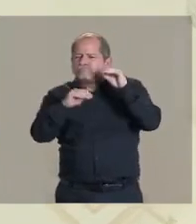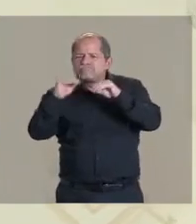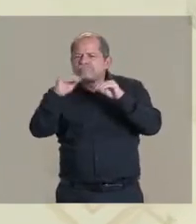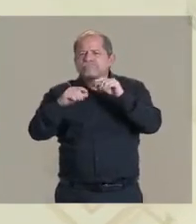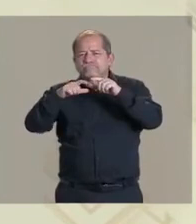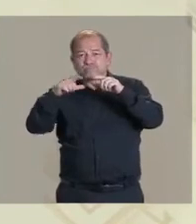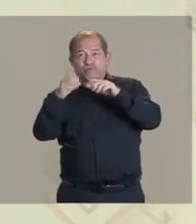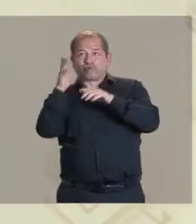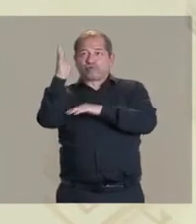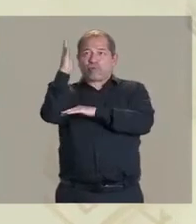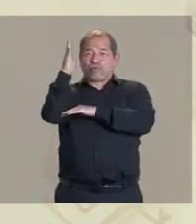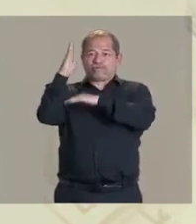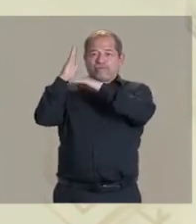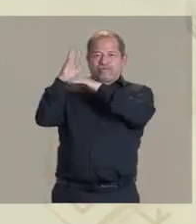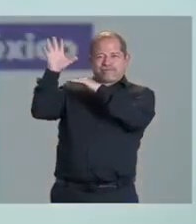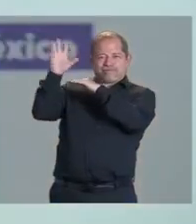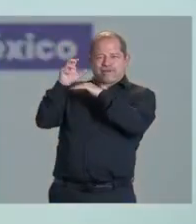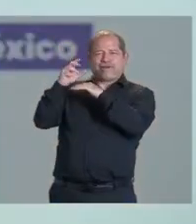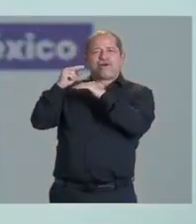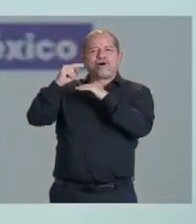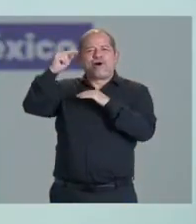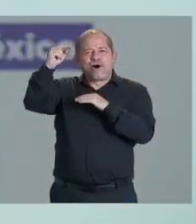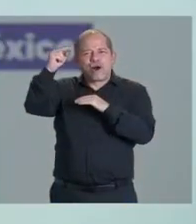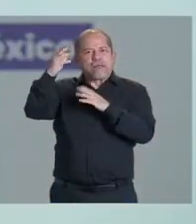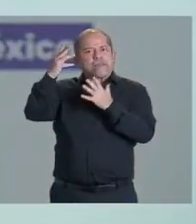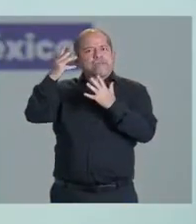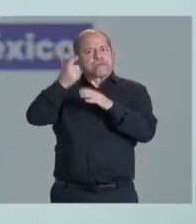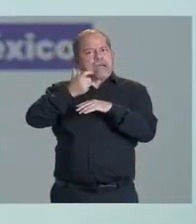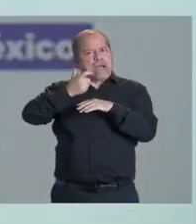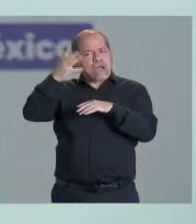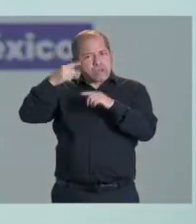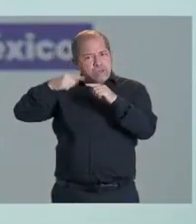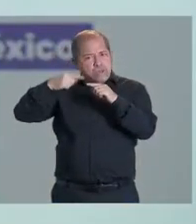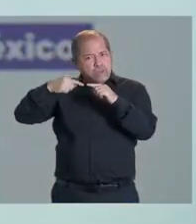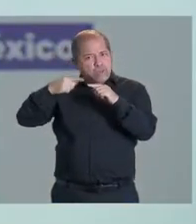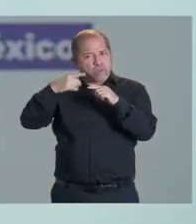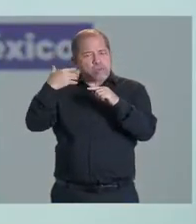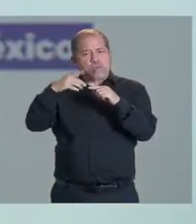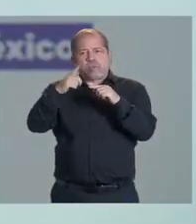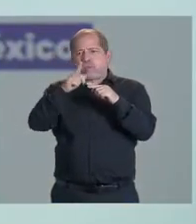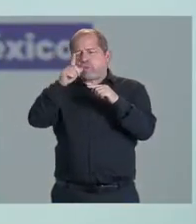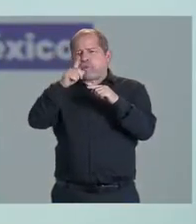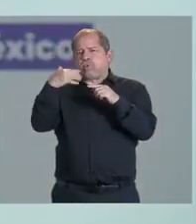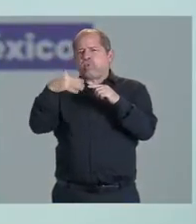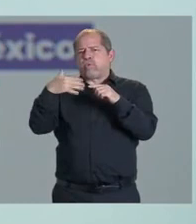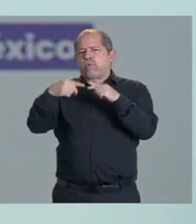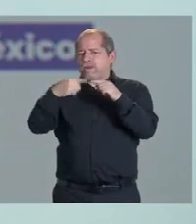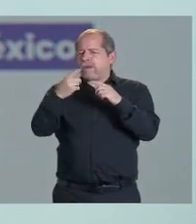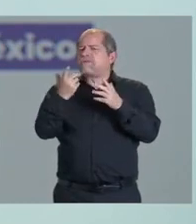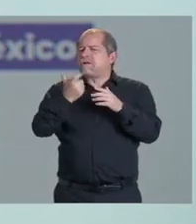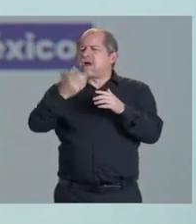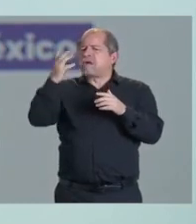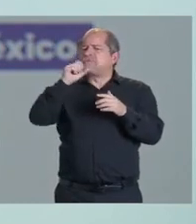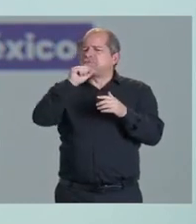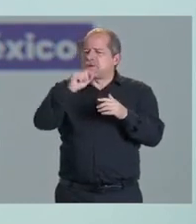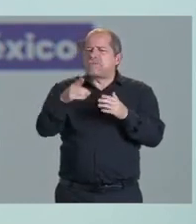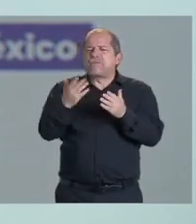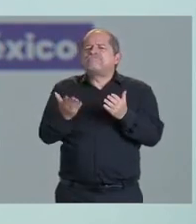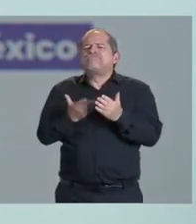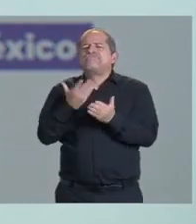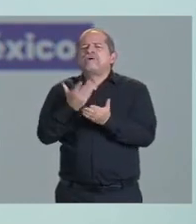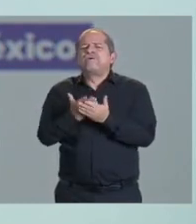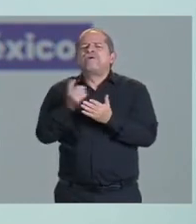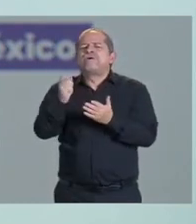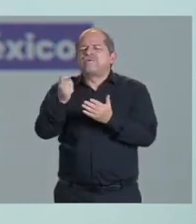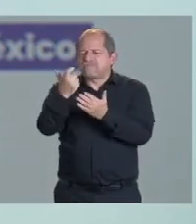sureste las tarifas son muy altas, pero la solución es, además de apoyarlos en términos de las tarifas, es poner paneles solares